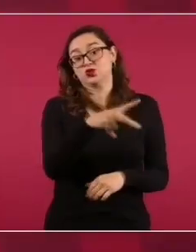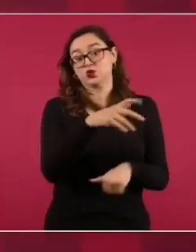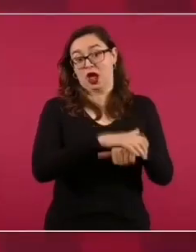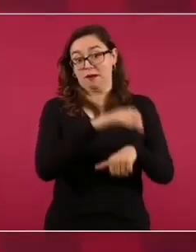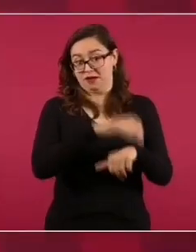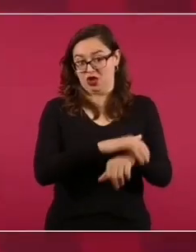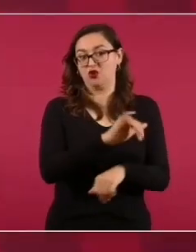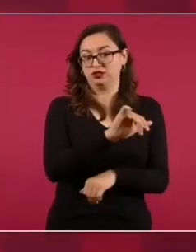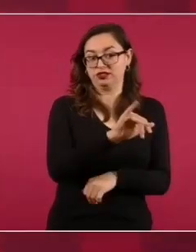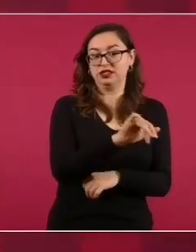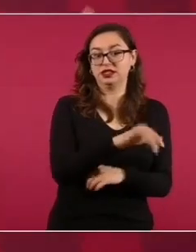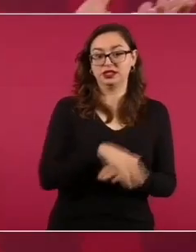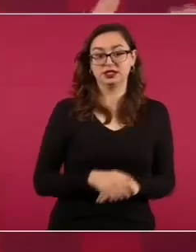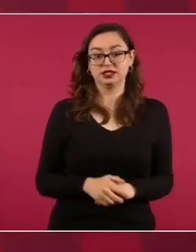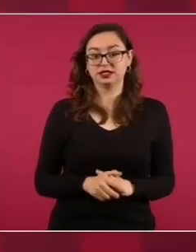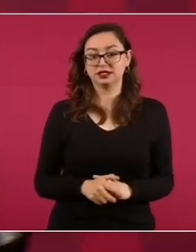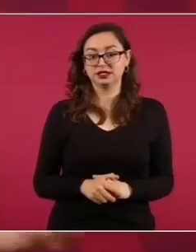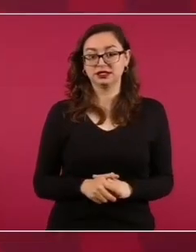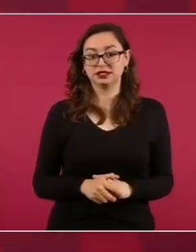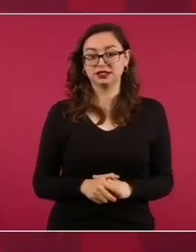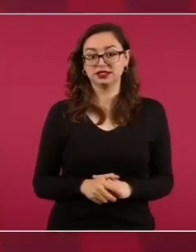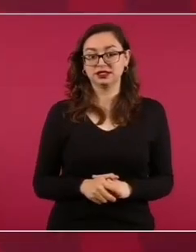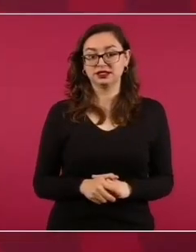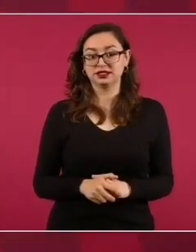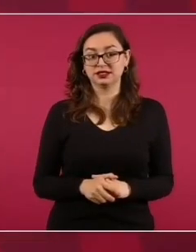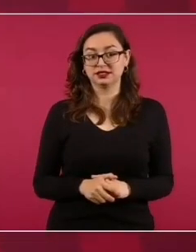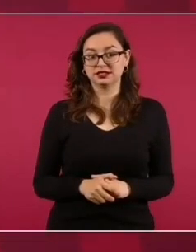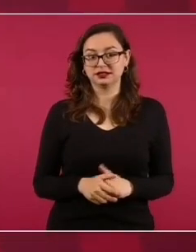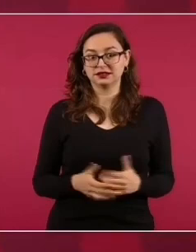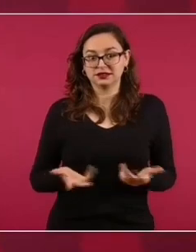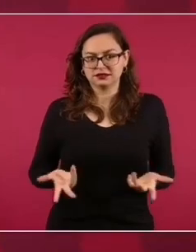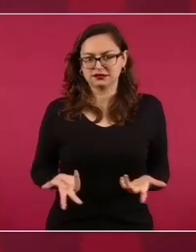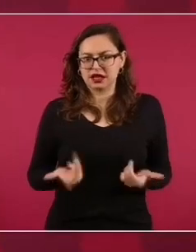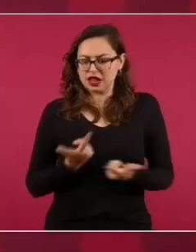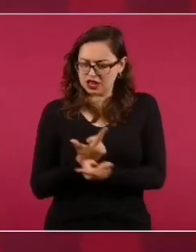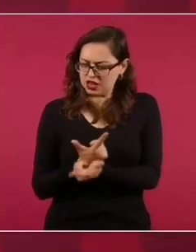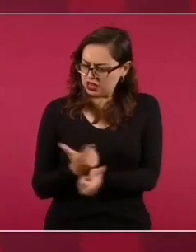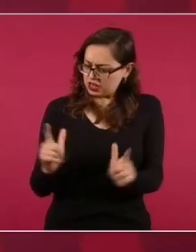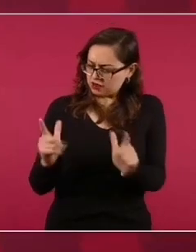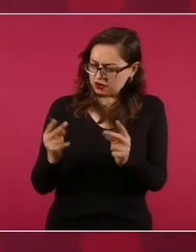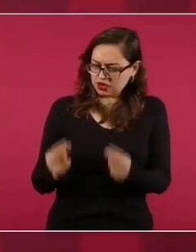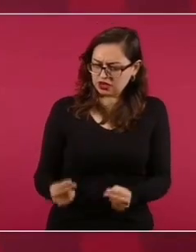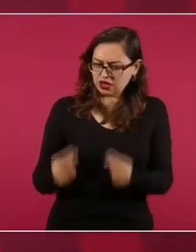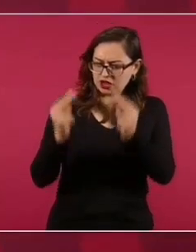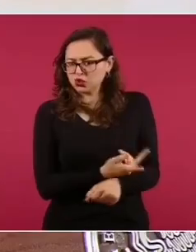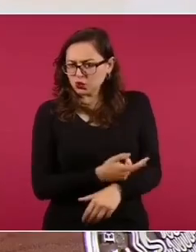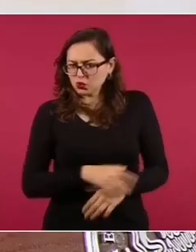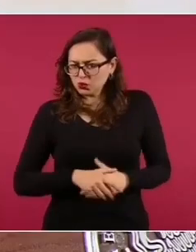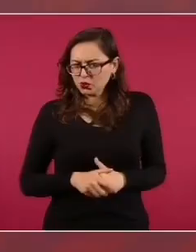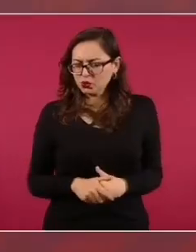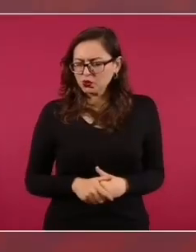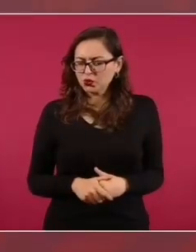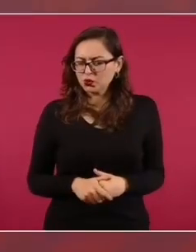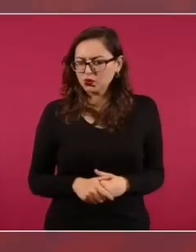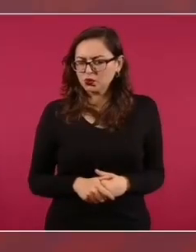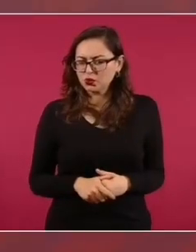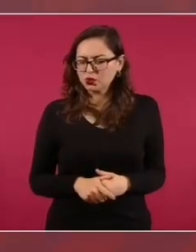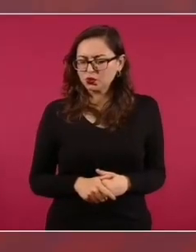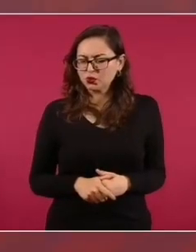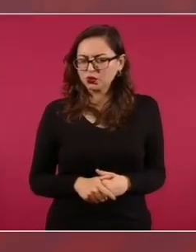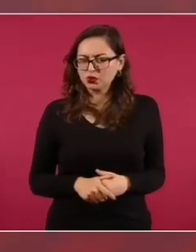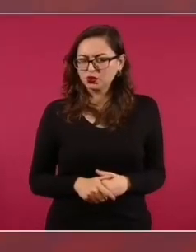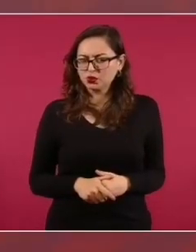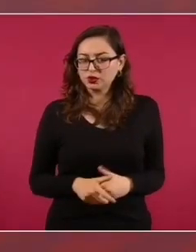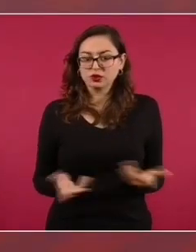¿Qué no son ellos partidarios de la libre competencia? Yo represento